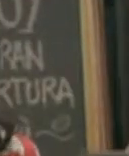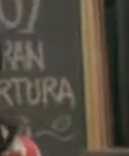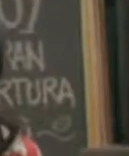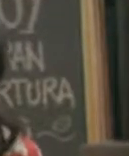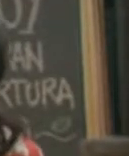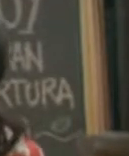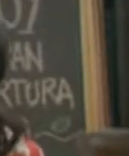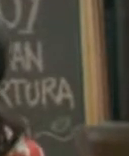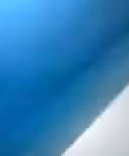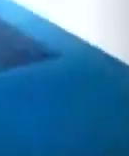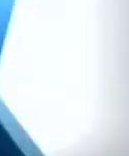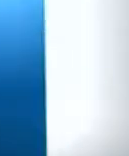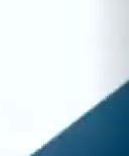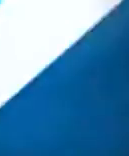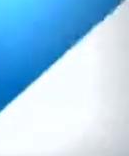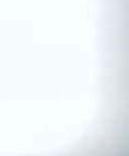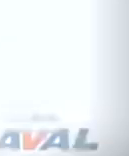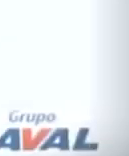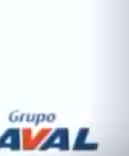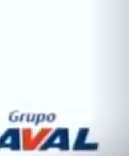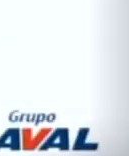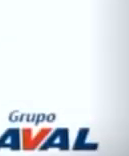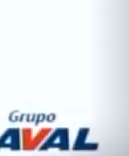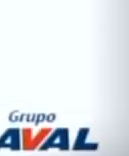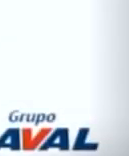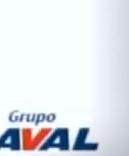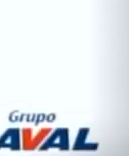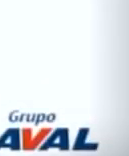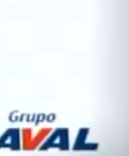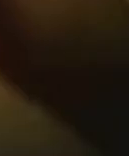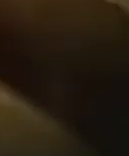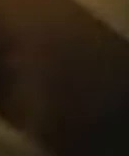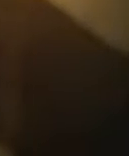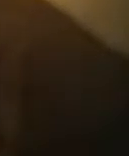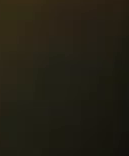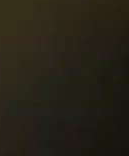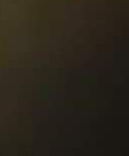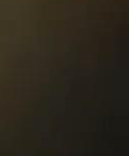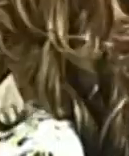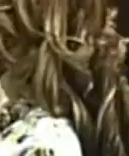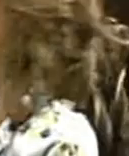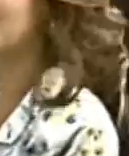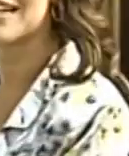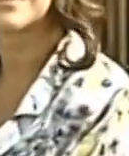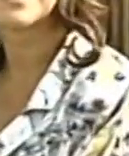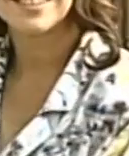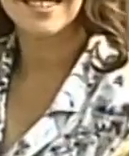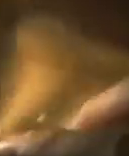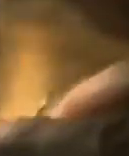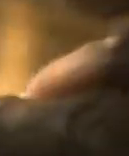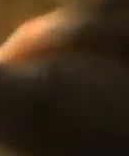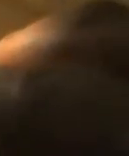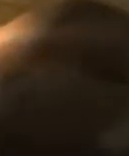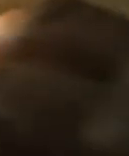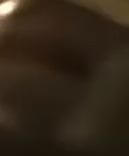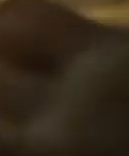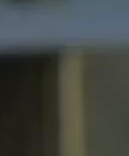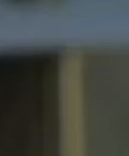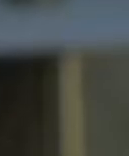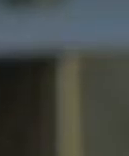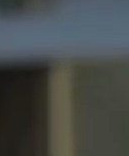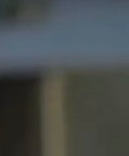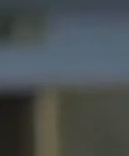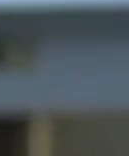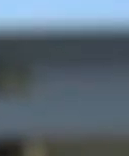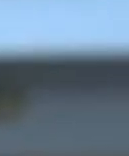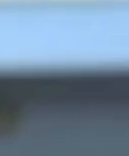poderosa del mundo. Banco de Occidente, somos Grupo Aval. Primero decían que con su trabajo no iba a llegar muy lejos y hoy tiene